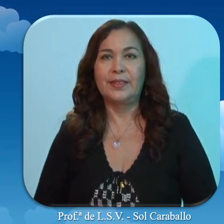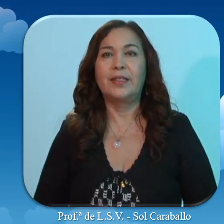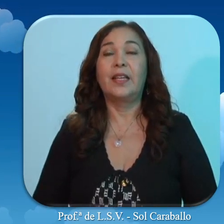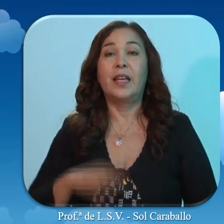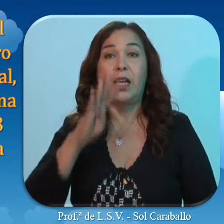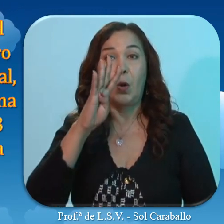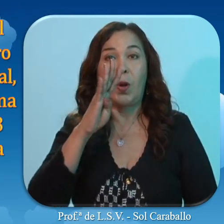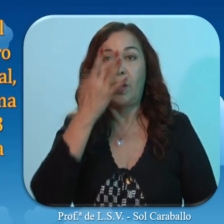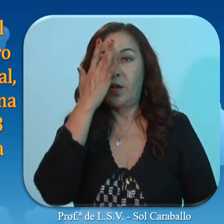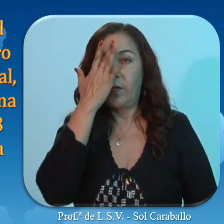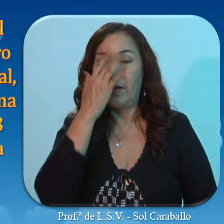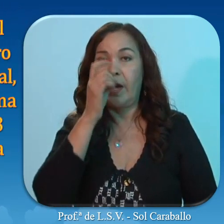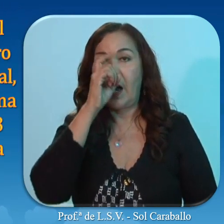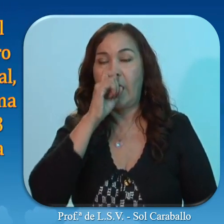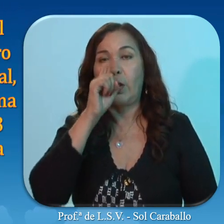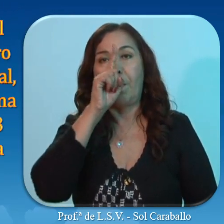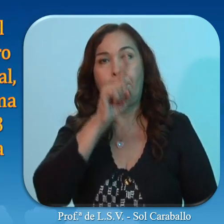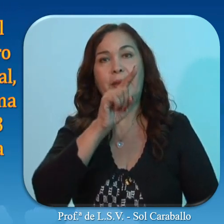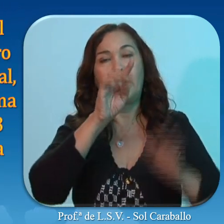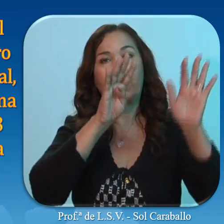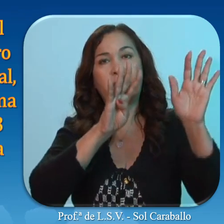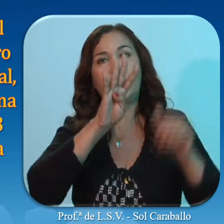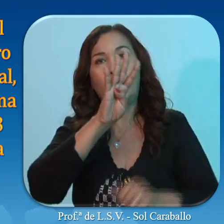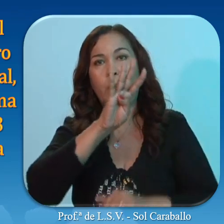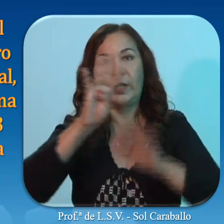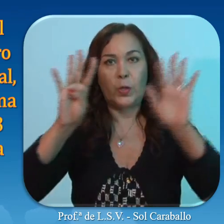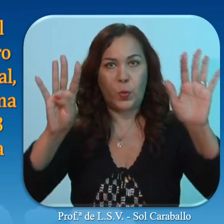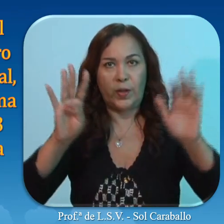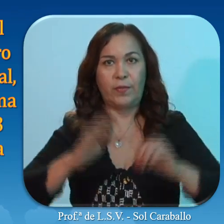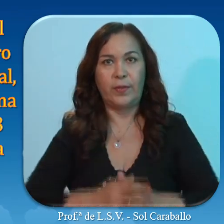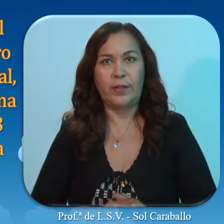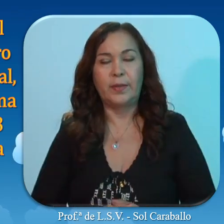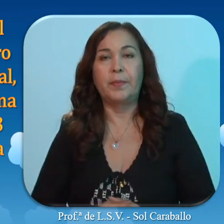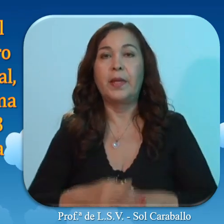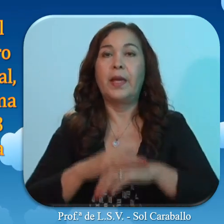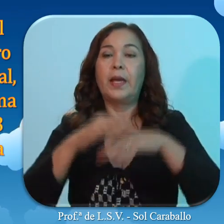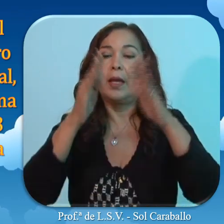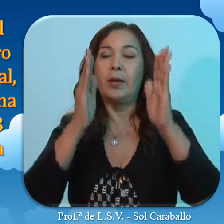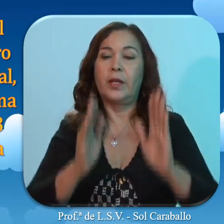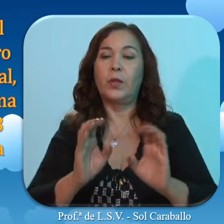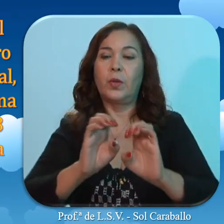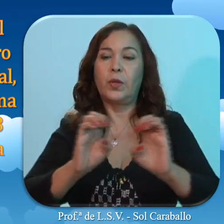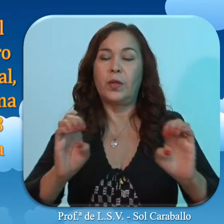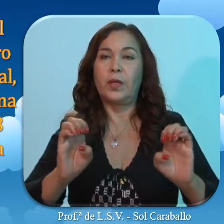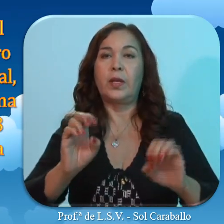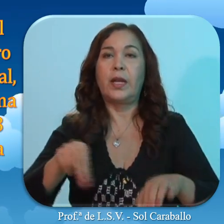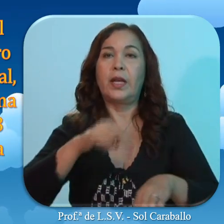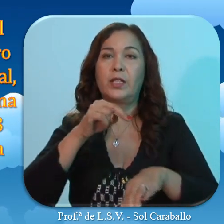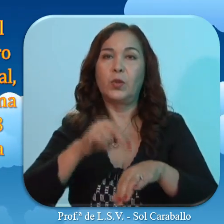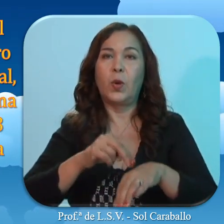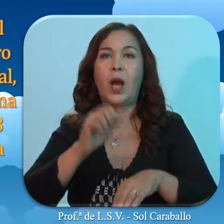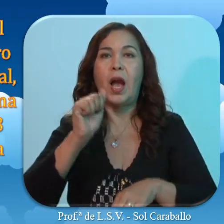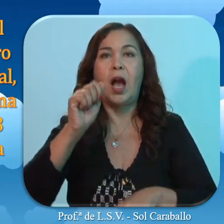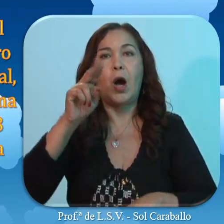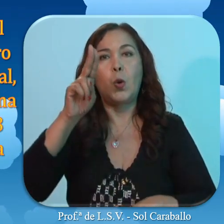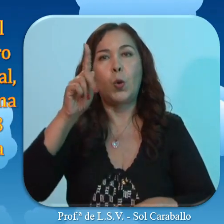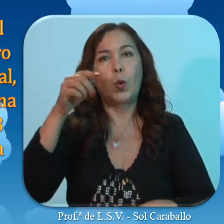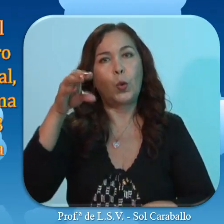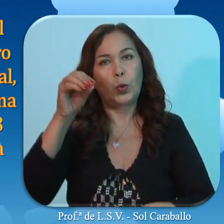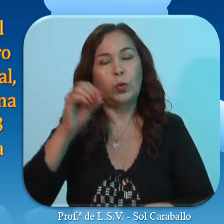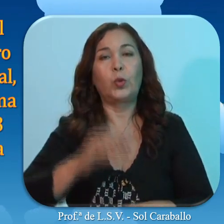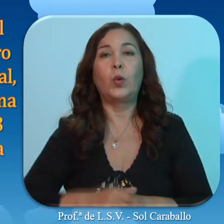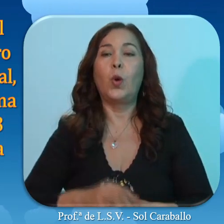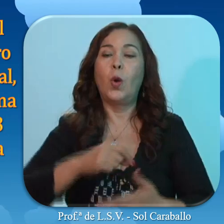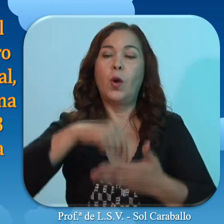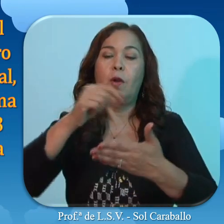El 4 de febrero del año 1949, el Ministro de Educación Nacional, Augusto